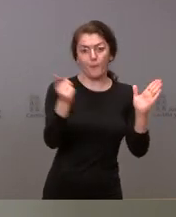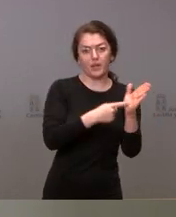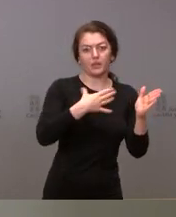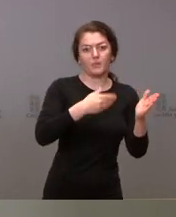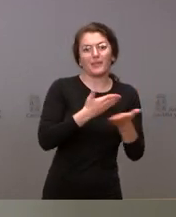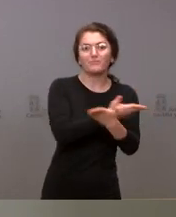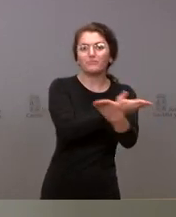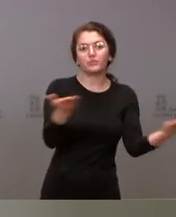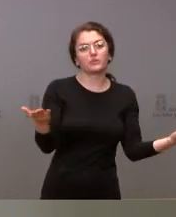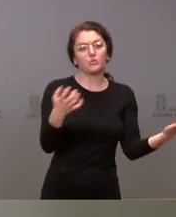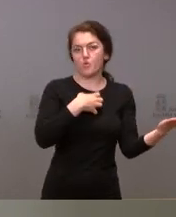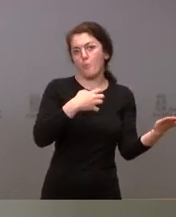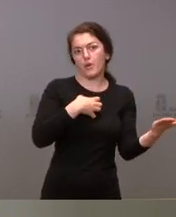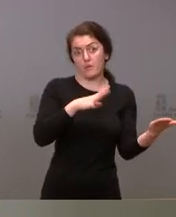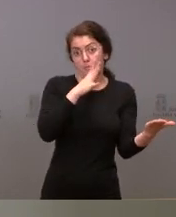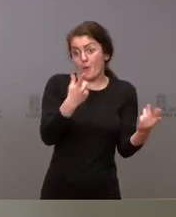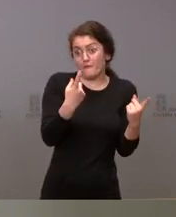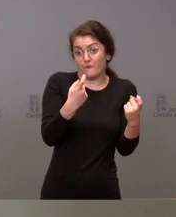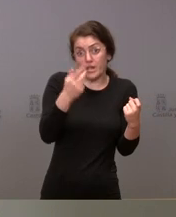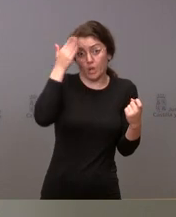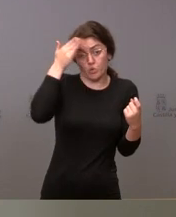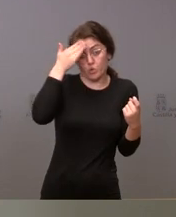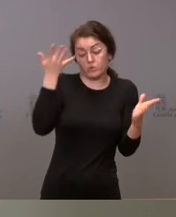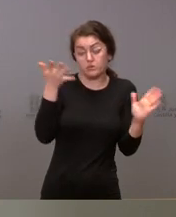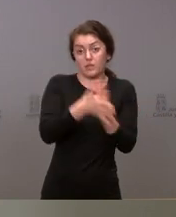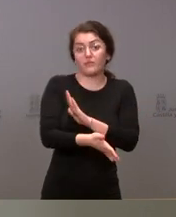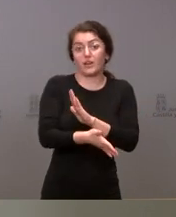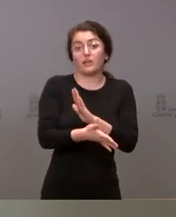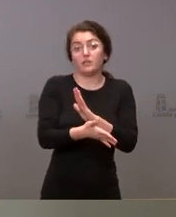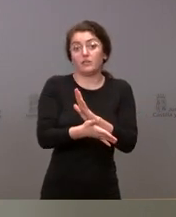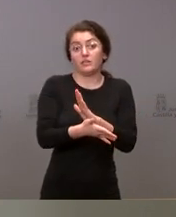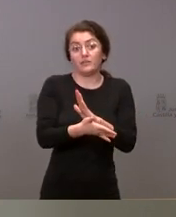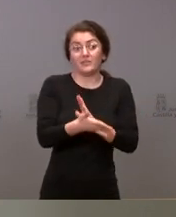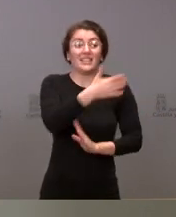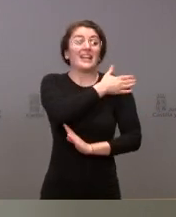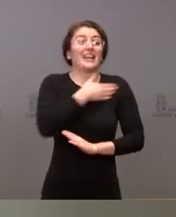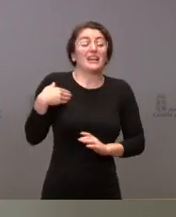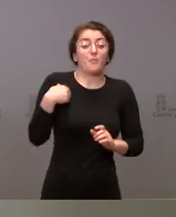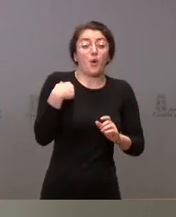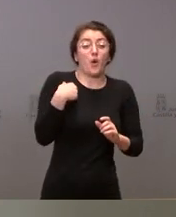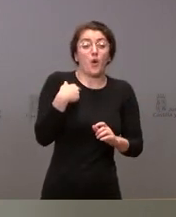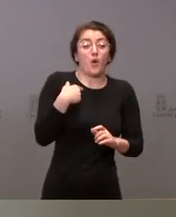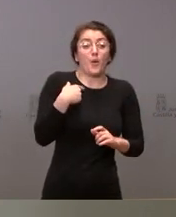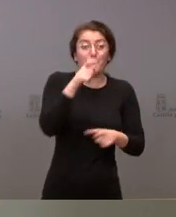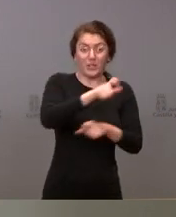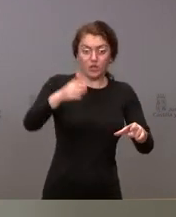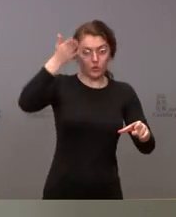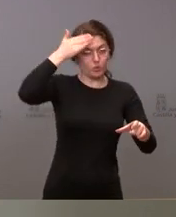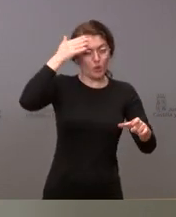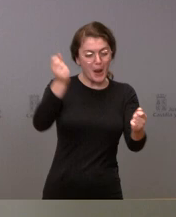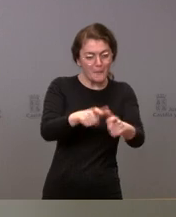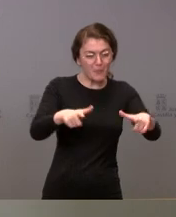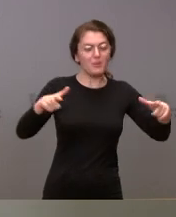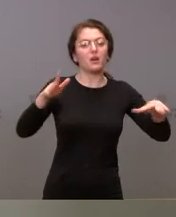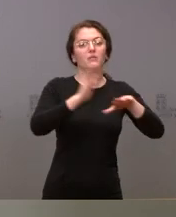acreditadas a oferta de examen y ese es uno de nuestros retos de aumentar el número de tutores para poder siempre